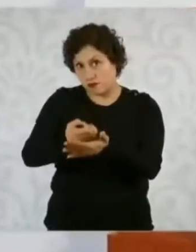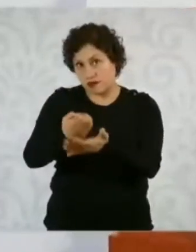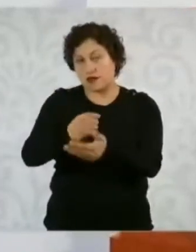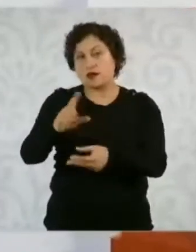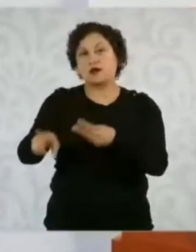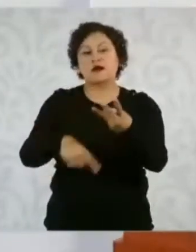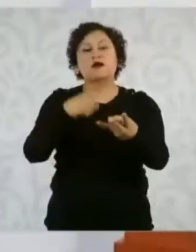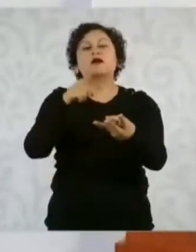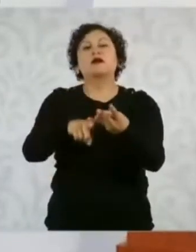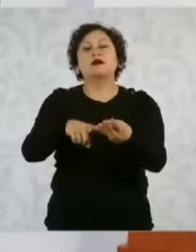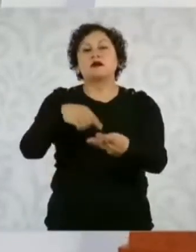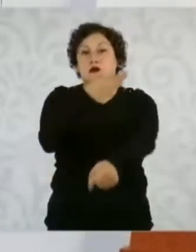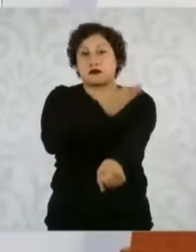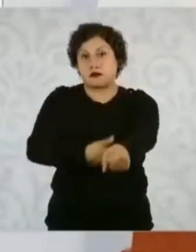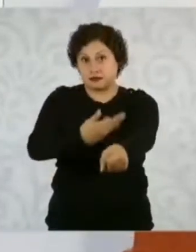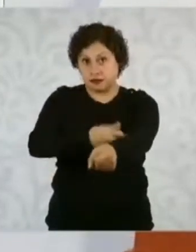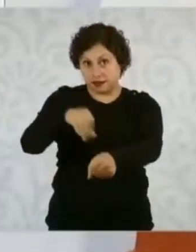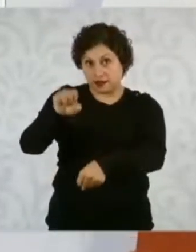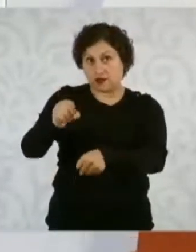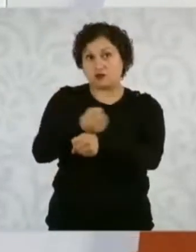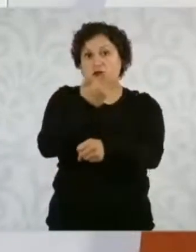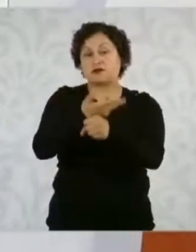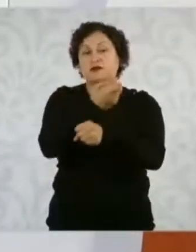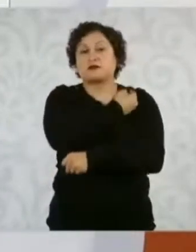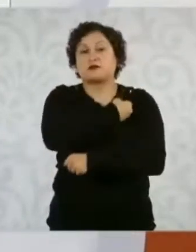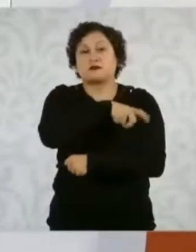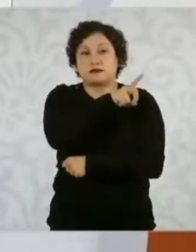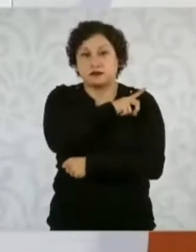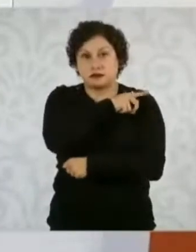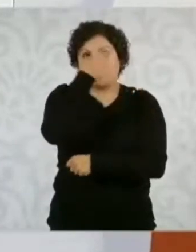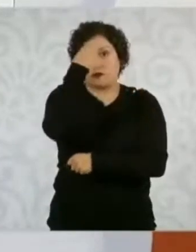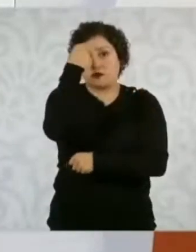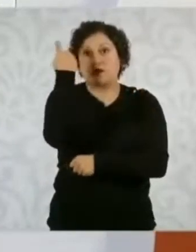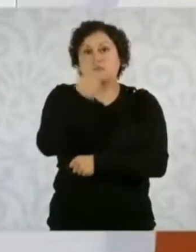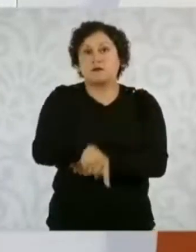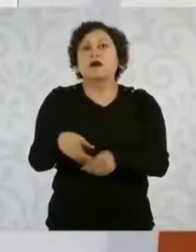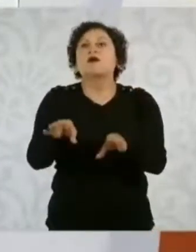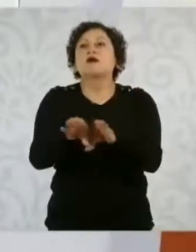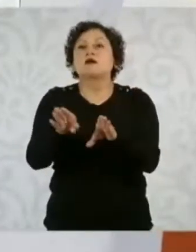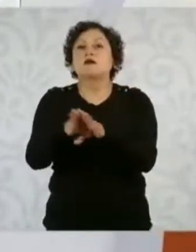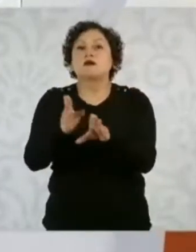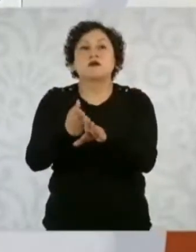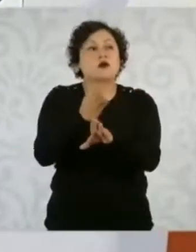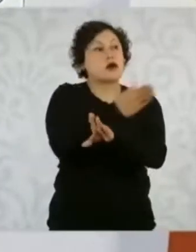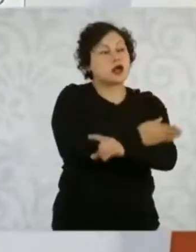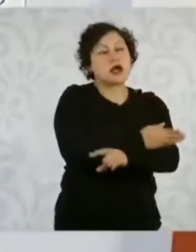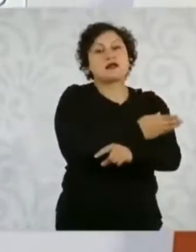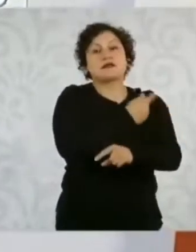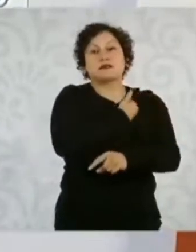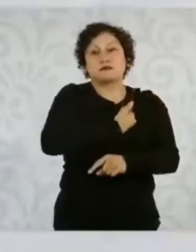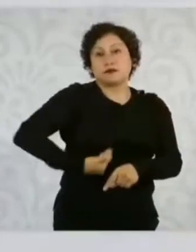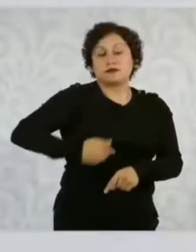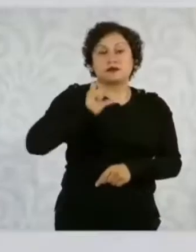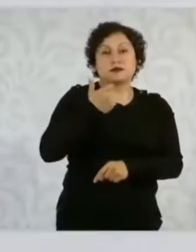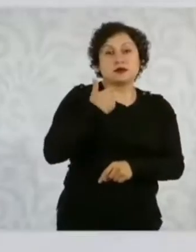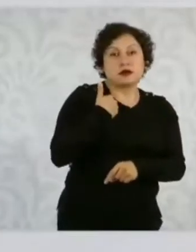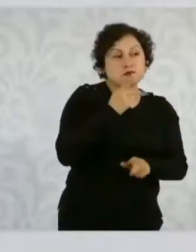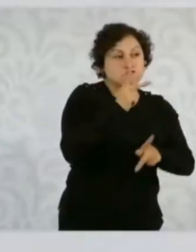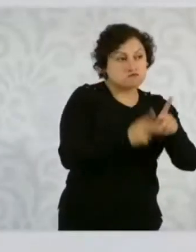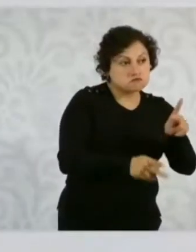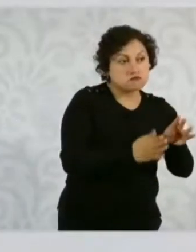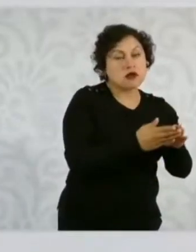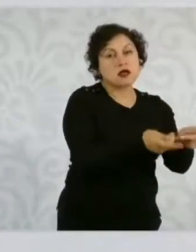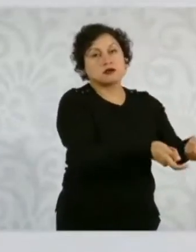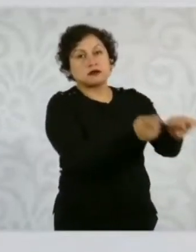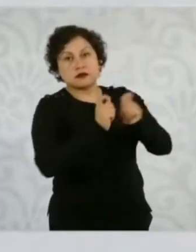Secretaría de Salud para ver en dónde se quedó el presidente con IMSS-Bienestar, cómo seguir avanzando, cómo ver los